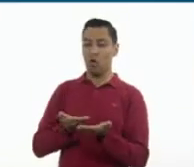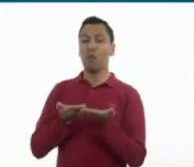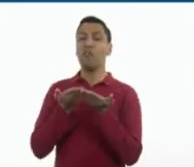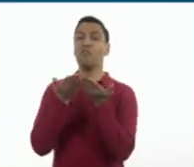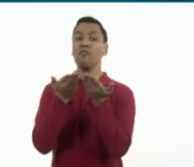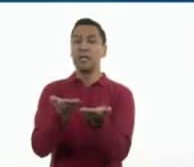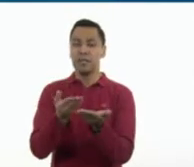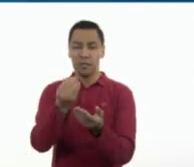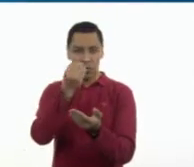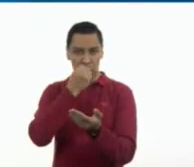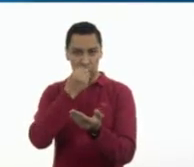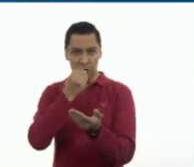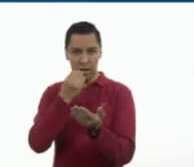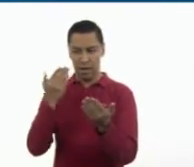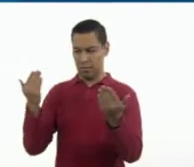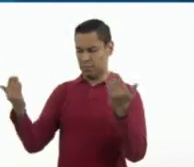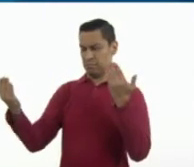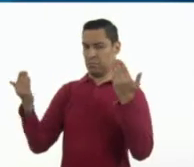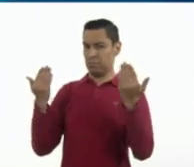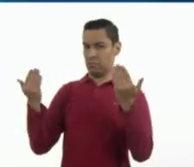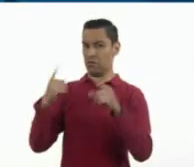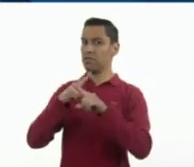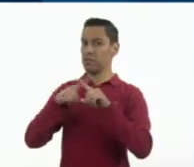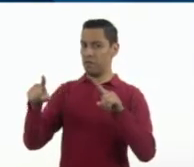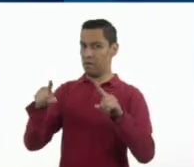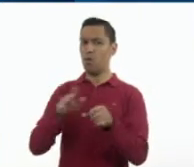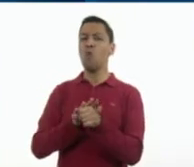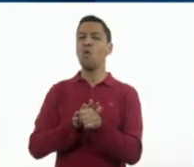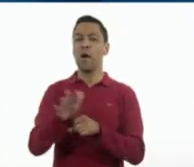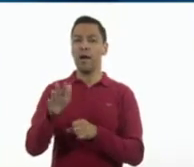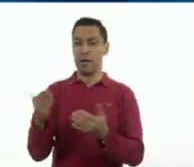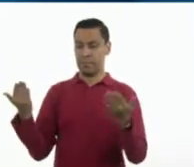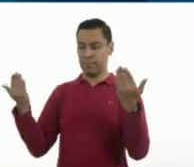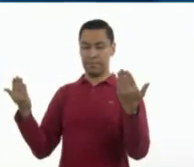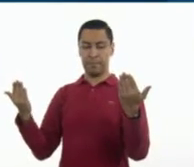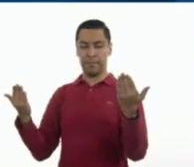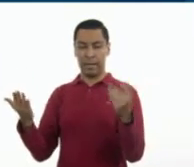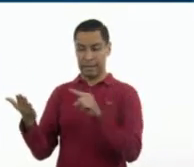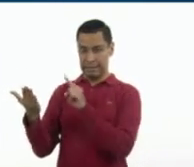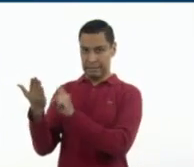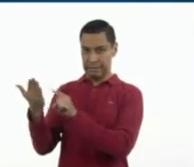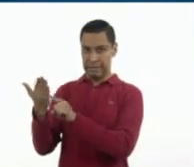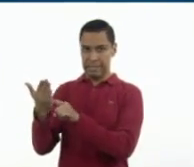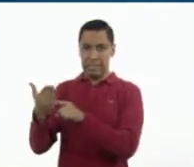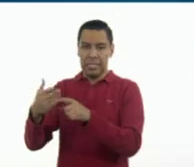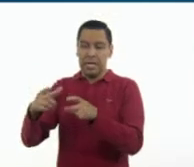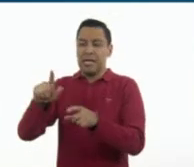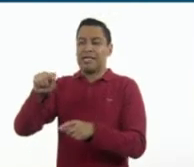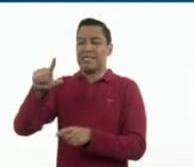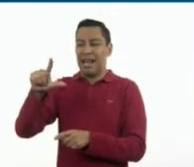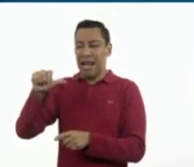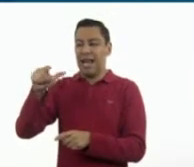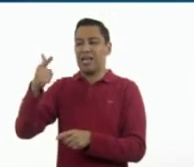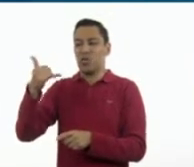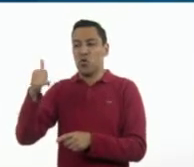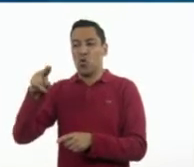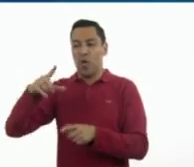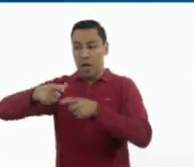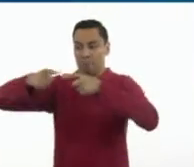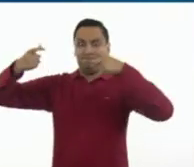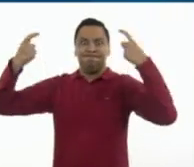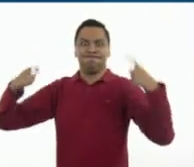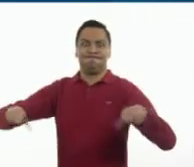son diferentes en varios aspectos, ¿no? Uno solo ofrece tlayudas y el otro